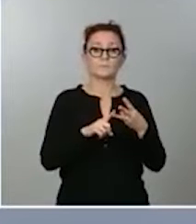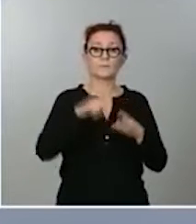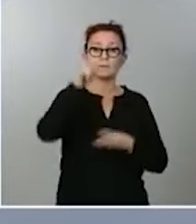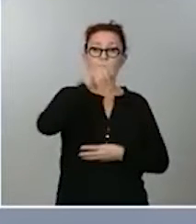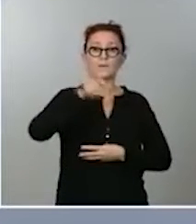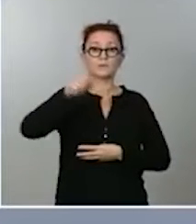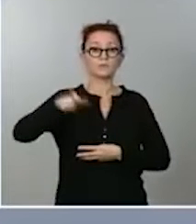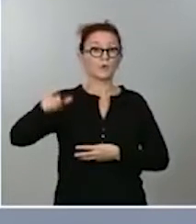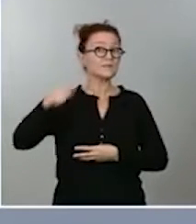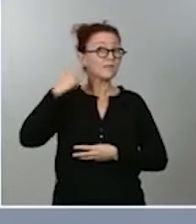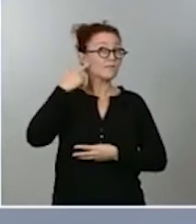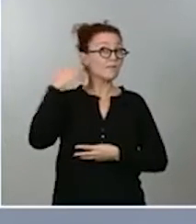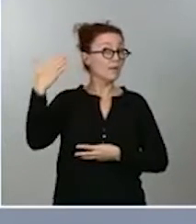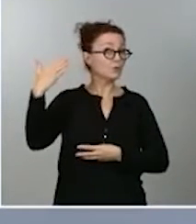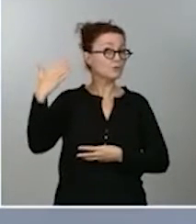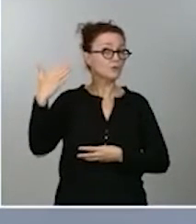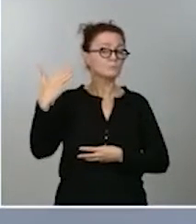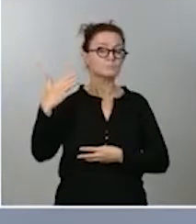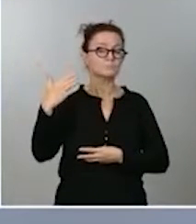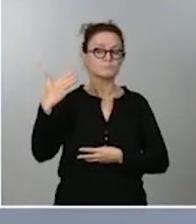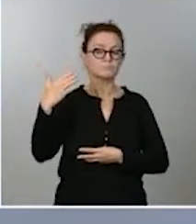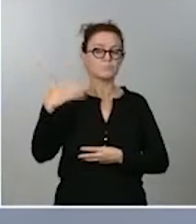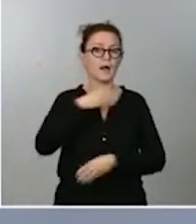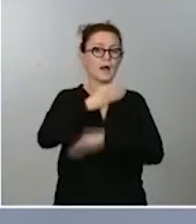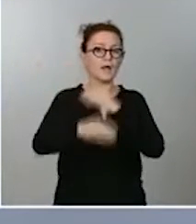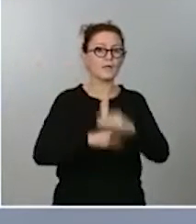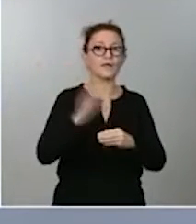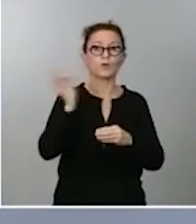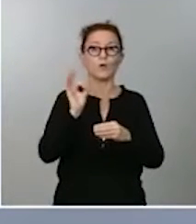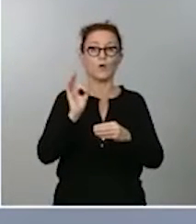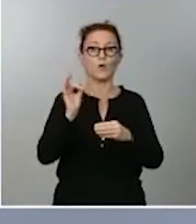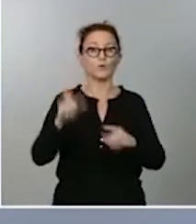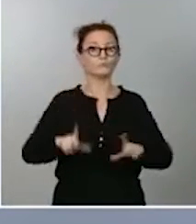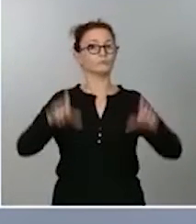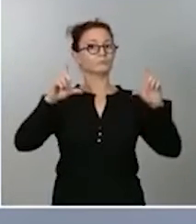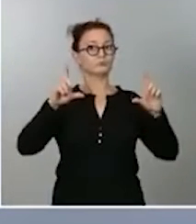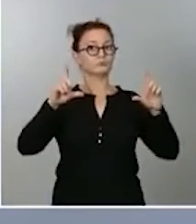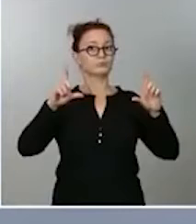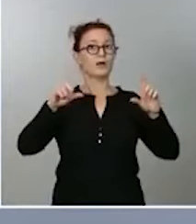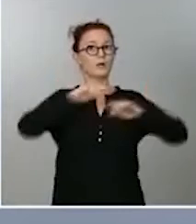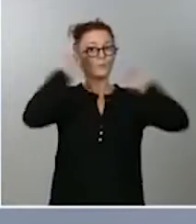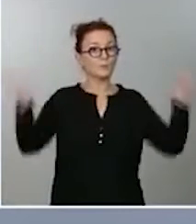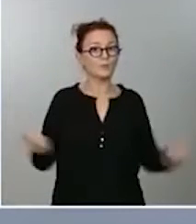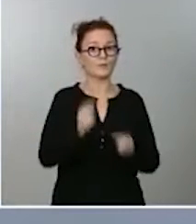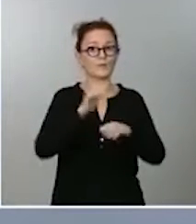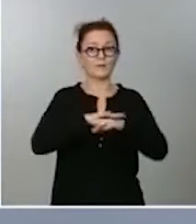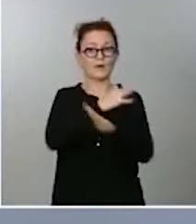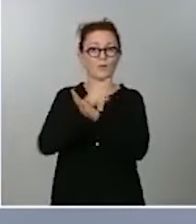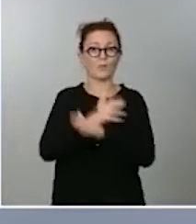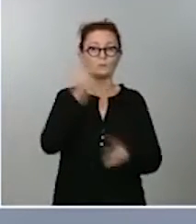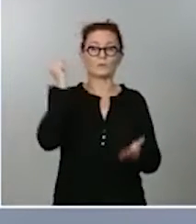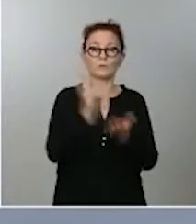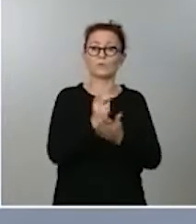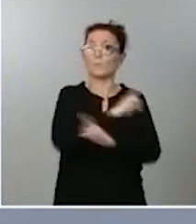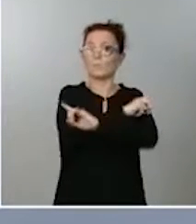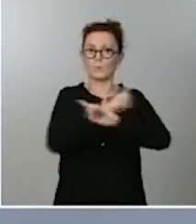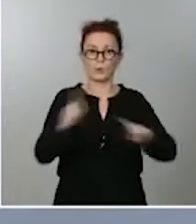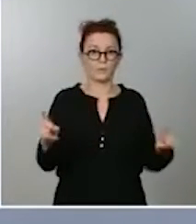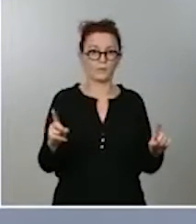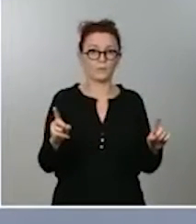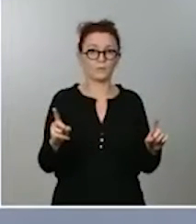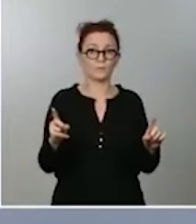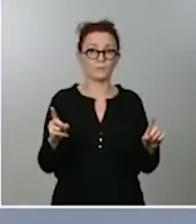tampoco podrán hacer ni participar en anuncios de juegos de apuestas. Esto es importante porque tenemos que tener presente